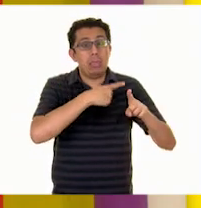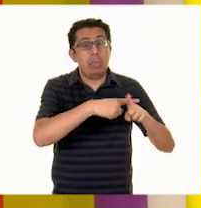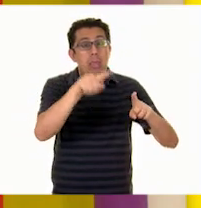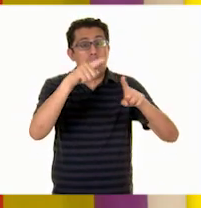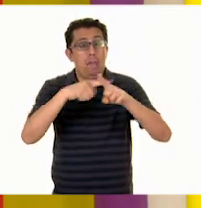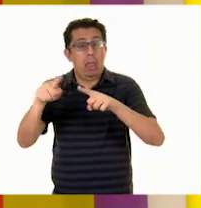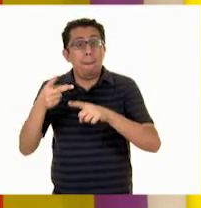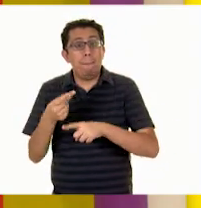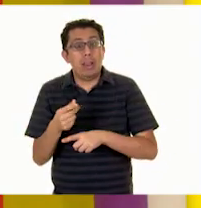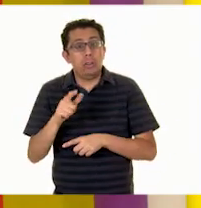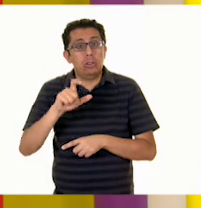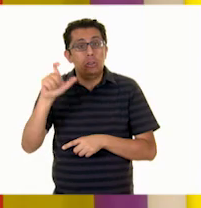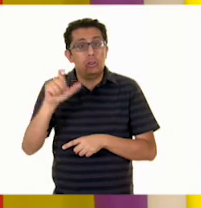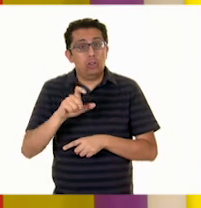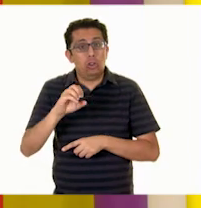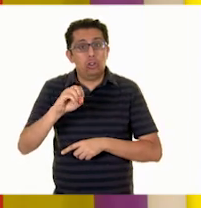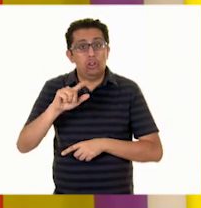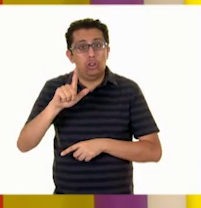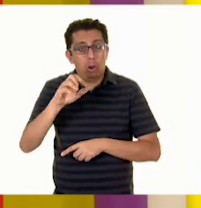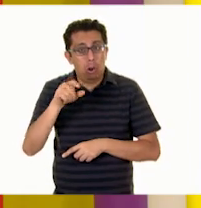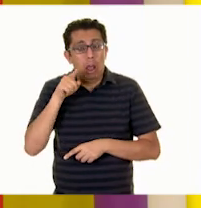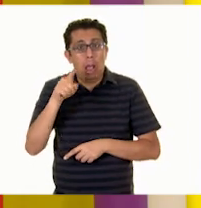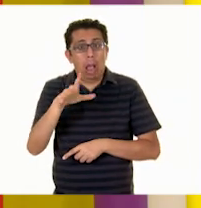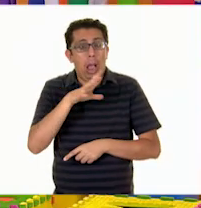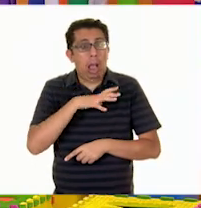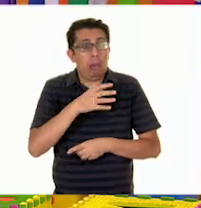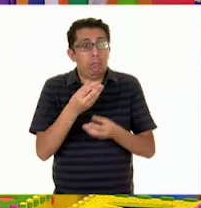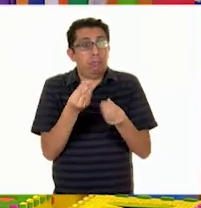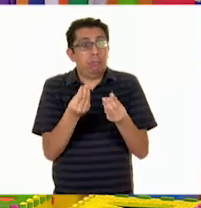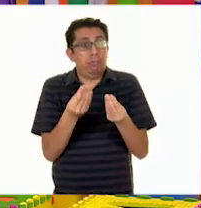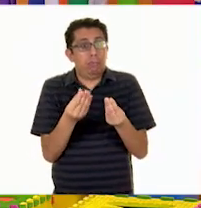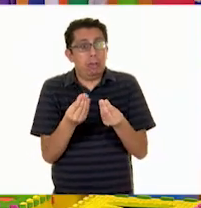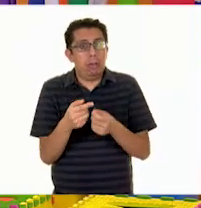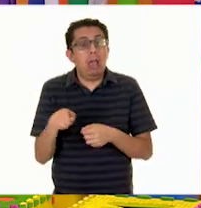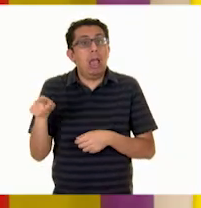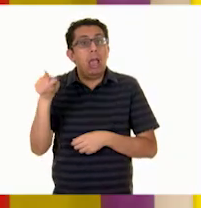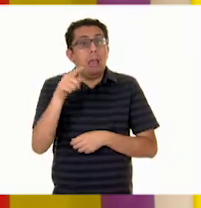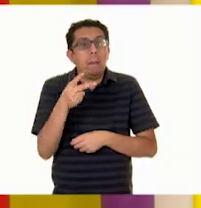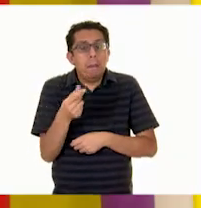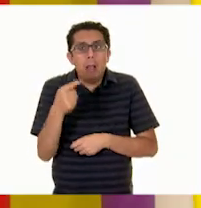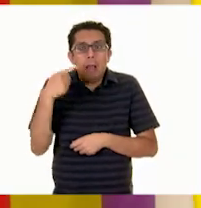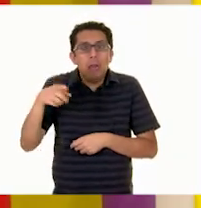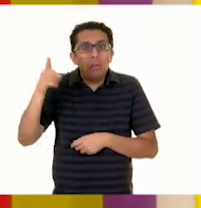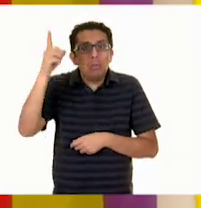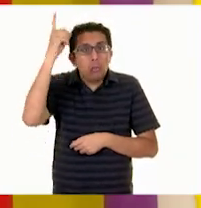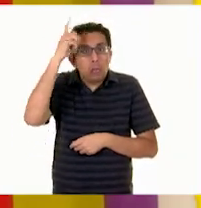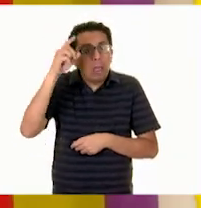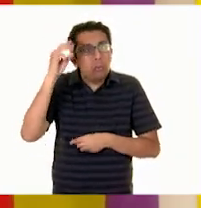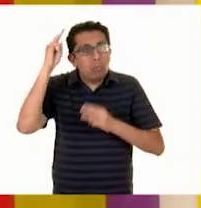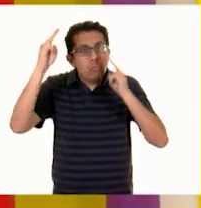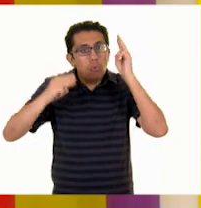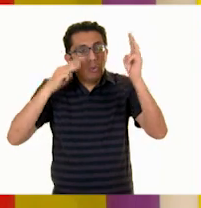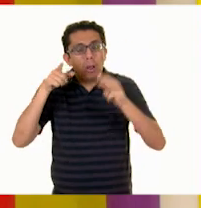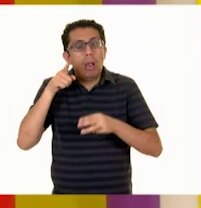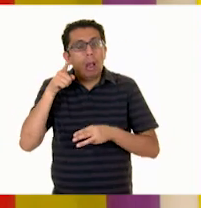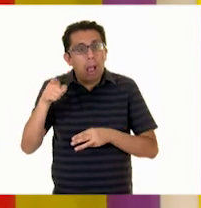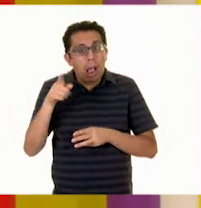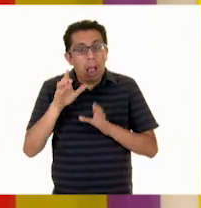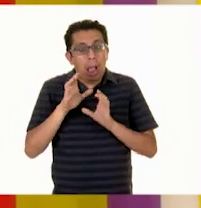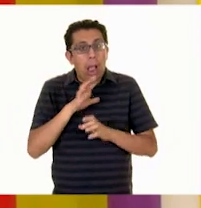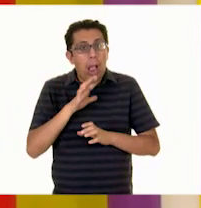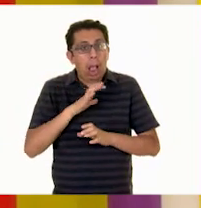creo que los xolos cuincles son dueños de ese espacio. ¡Guau! Creo, legalmente ellos son los dueños de ese espacio. Y entonces, por eso, los tienen ahí